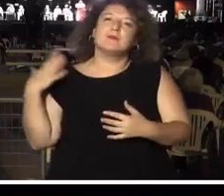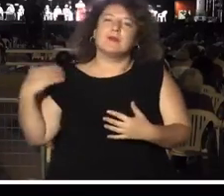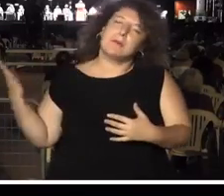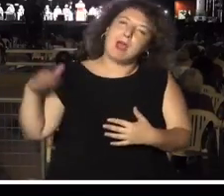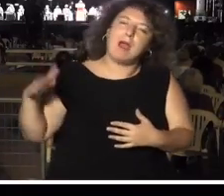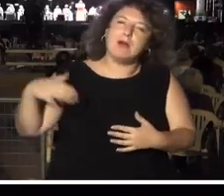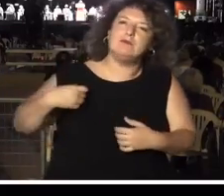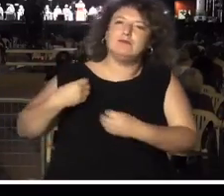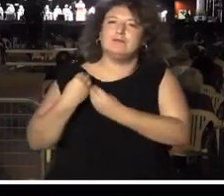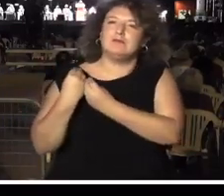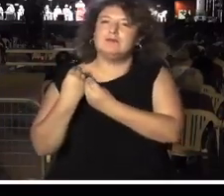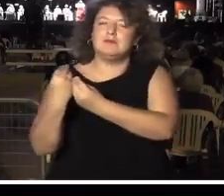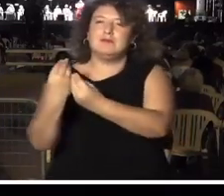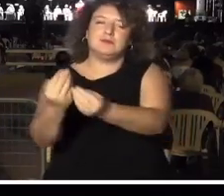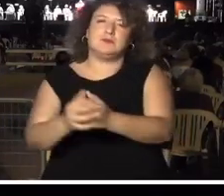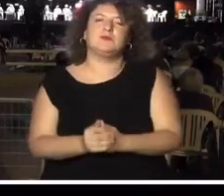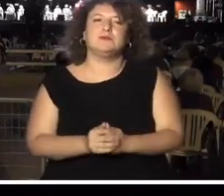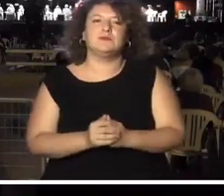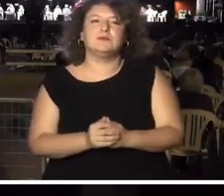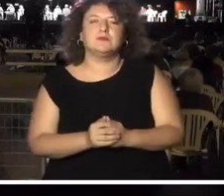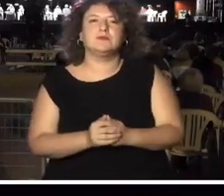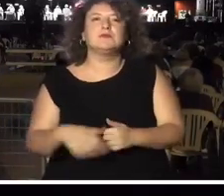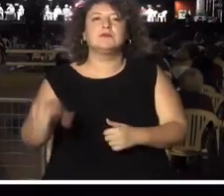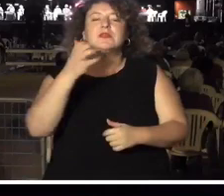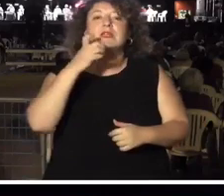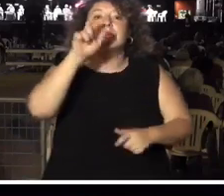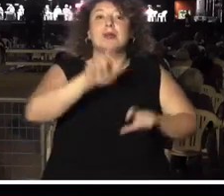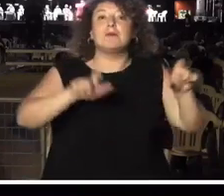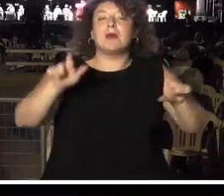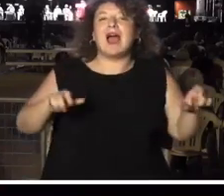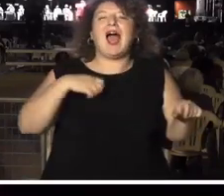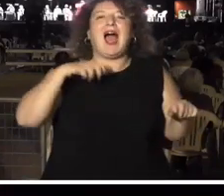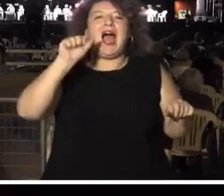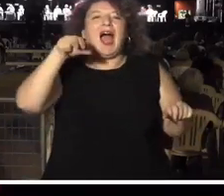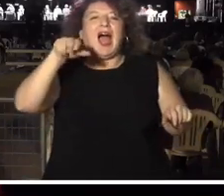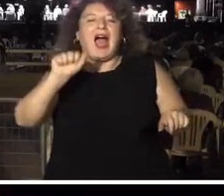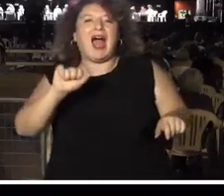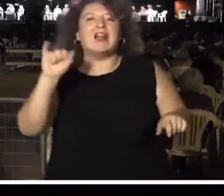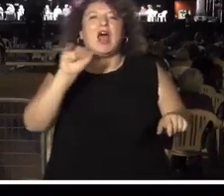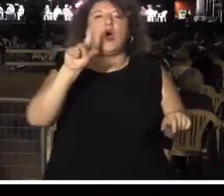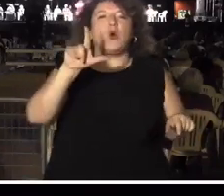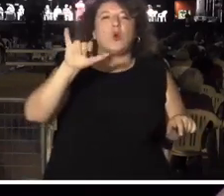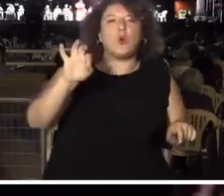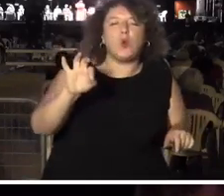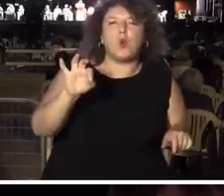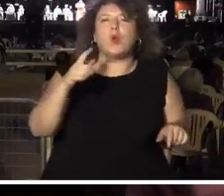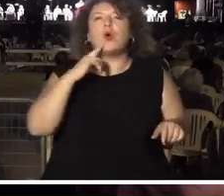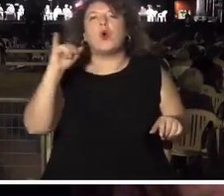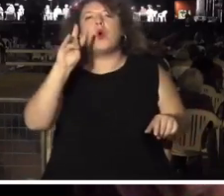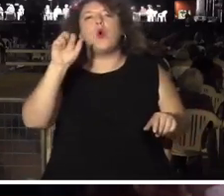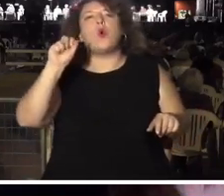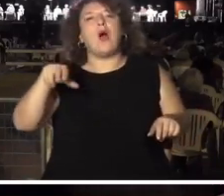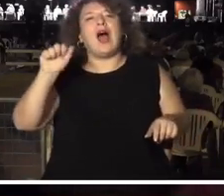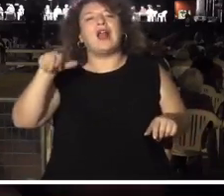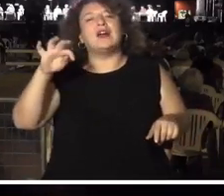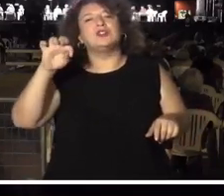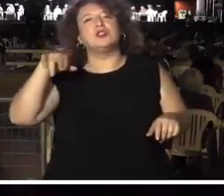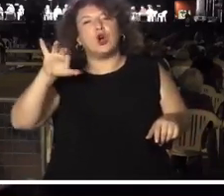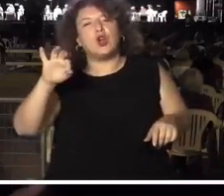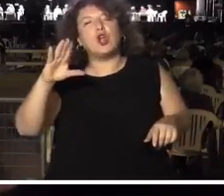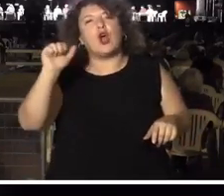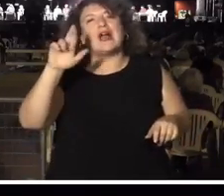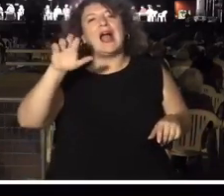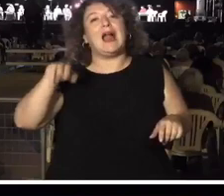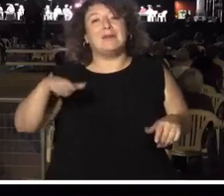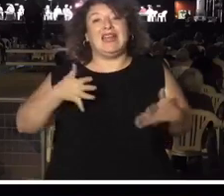brazo. Era la persona que hablaba con cariño de Ana, de Julio, de Juan Antonio y de Carmen, sus